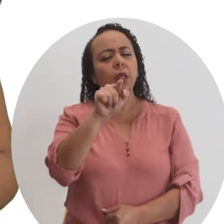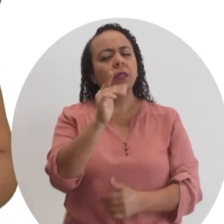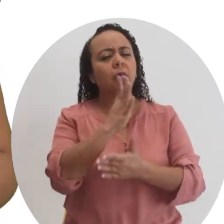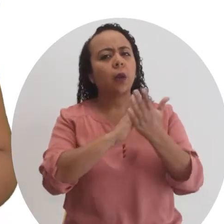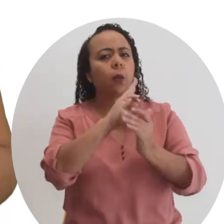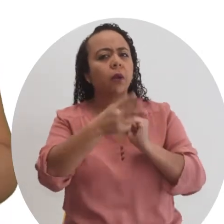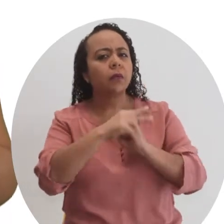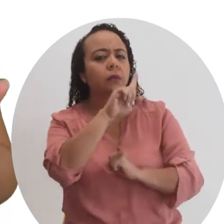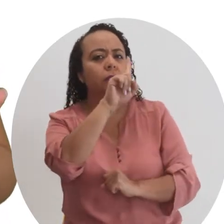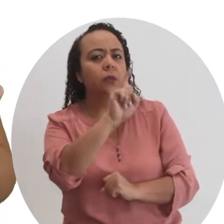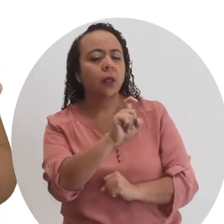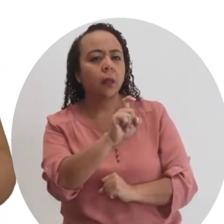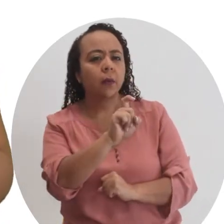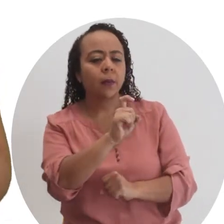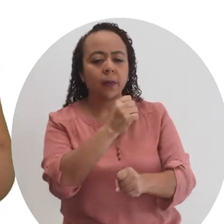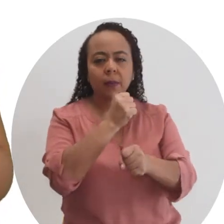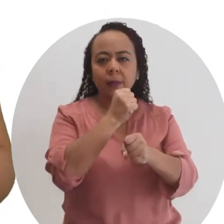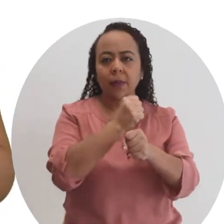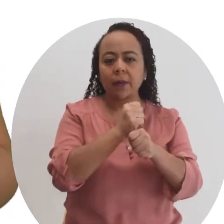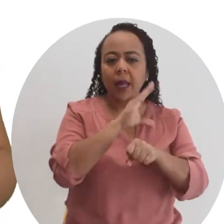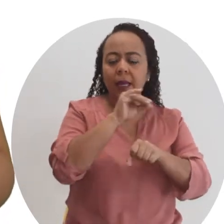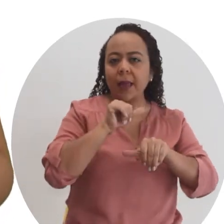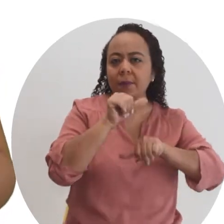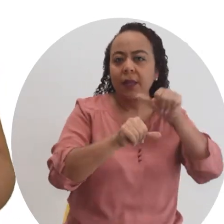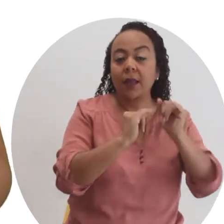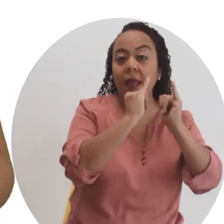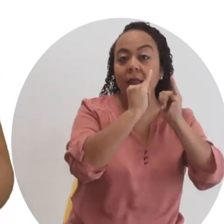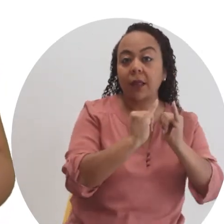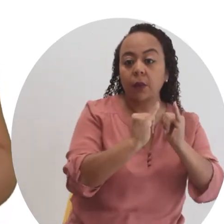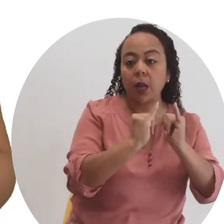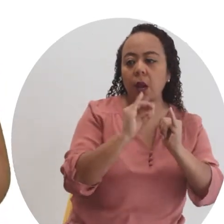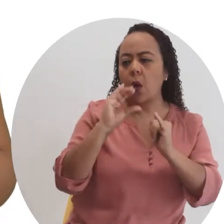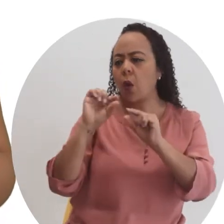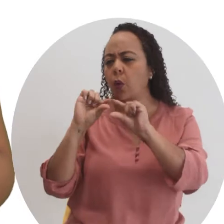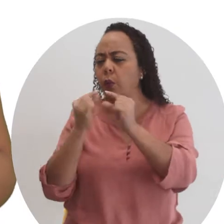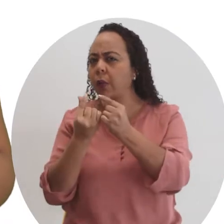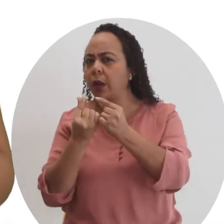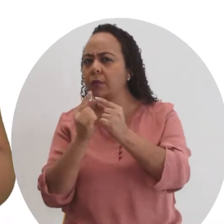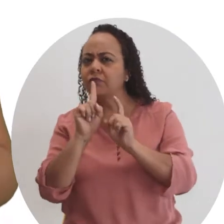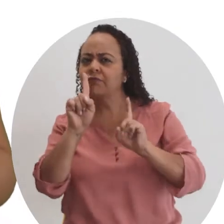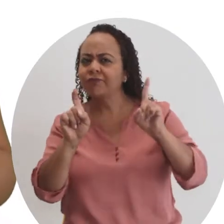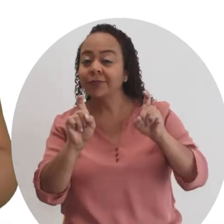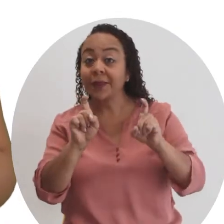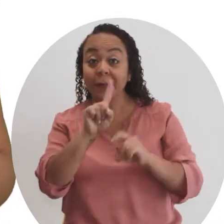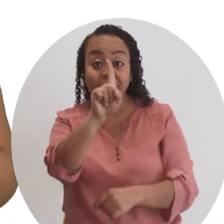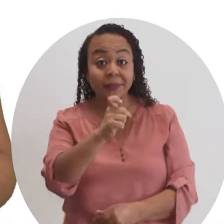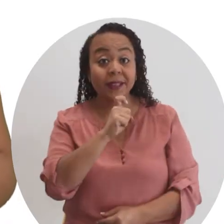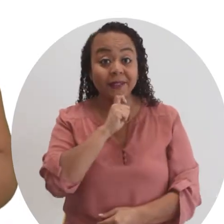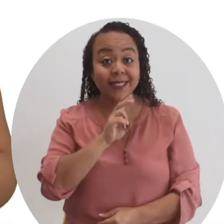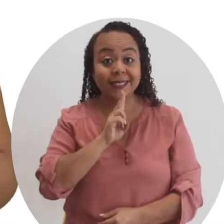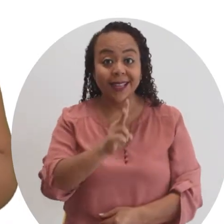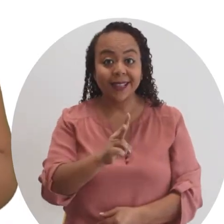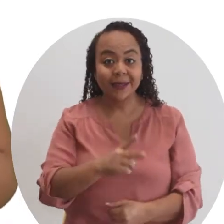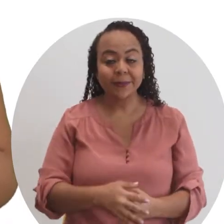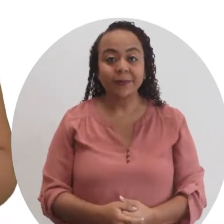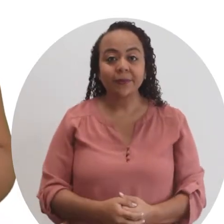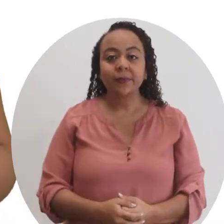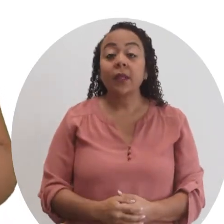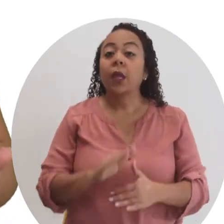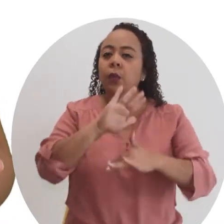preguntado, ¿qué es mejor, trabajar y emprender de manera individual o grupal? Pregunta difícil, ¿cierto?